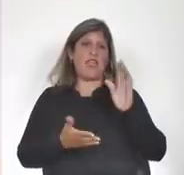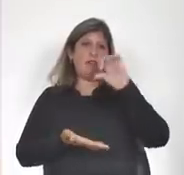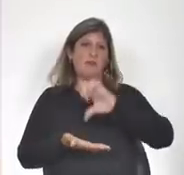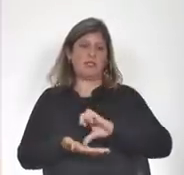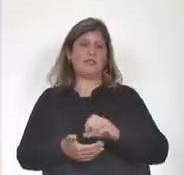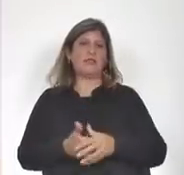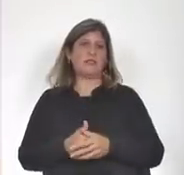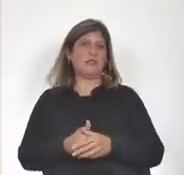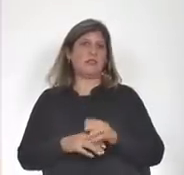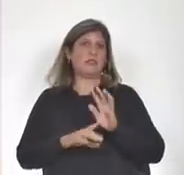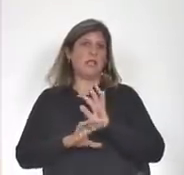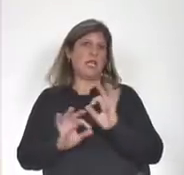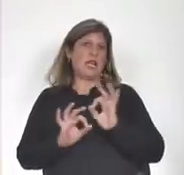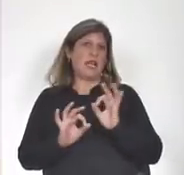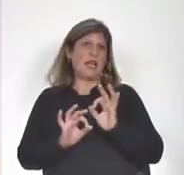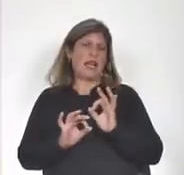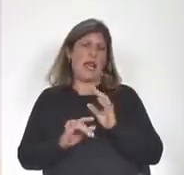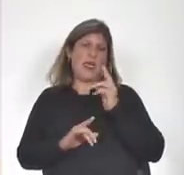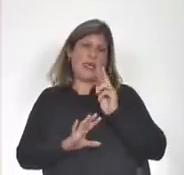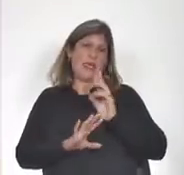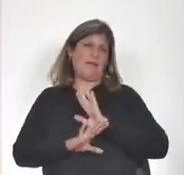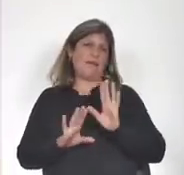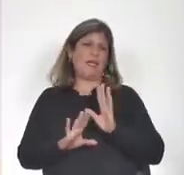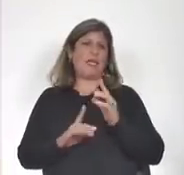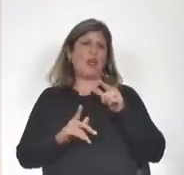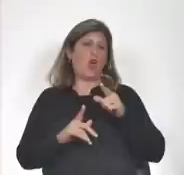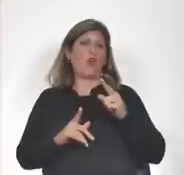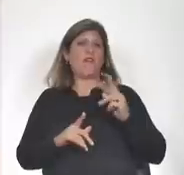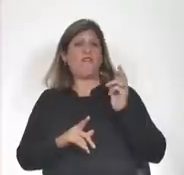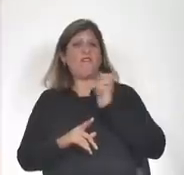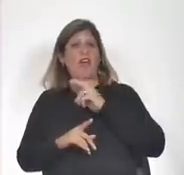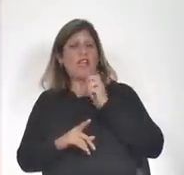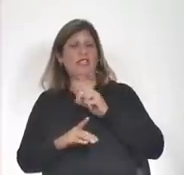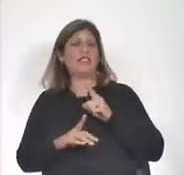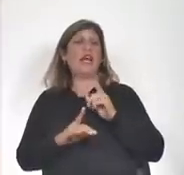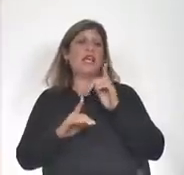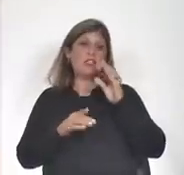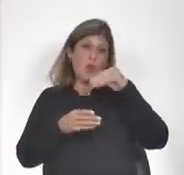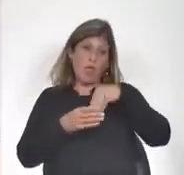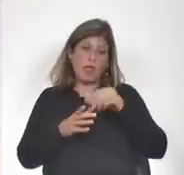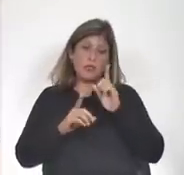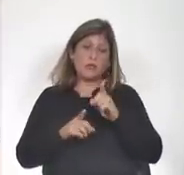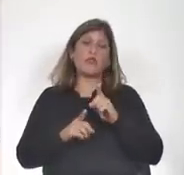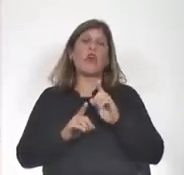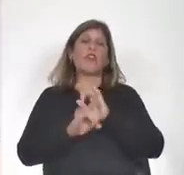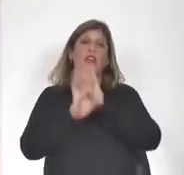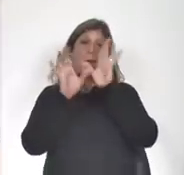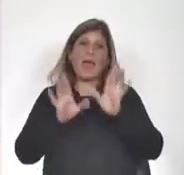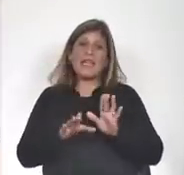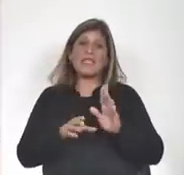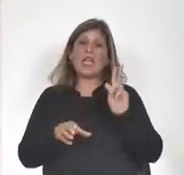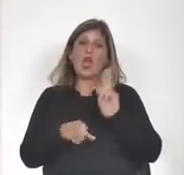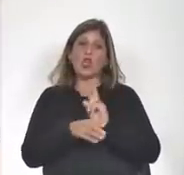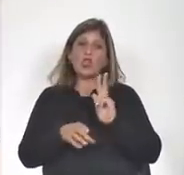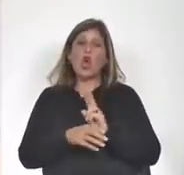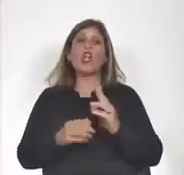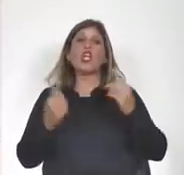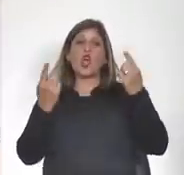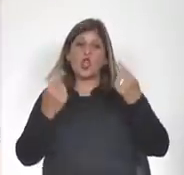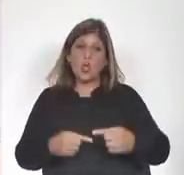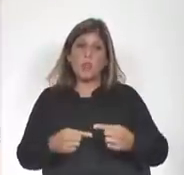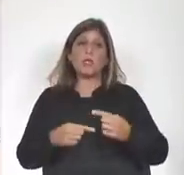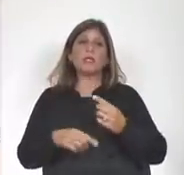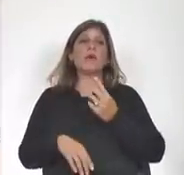Y esto no tiene nada que ver con falsas polarizaciones. Tiene que ver con transparencia, con control y también con debate político, con